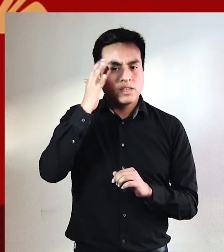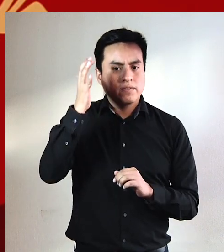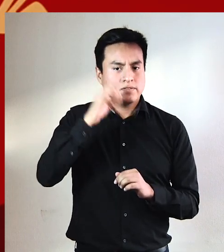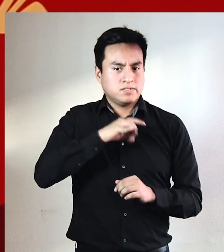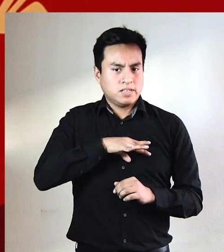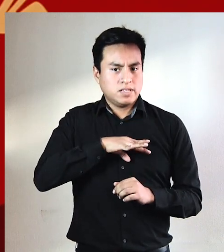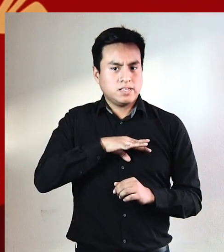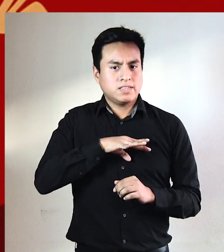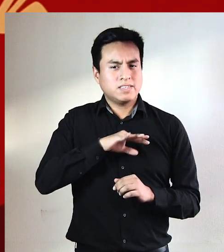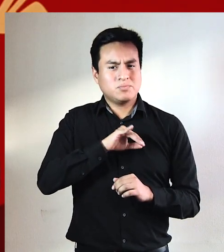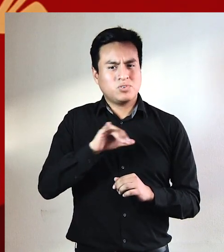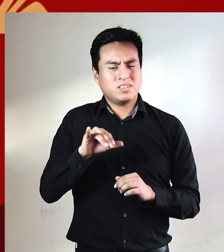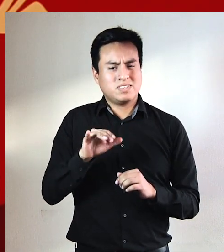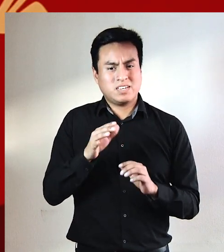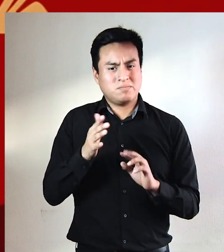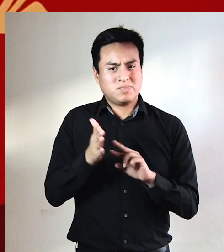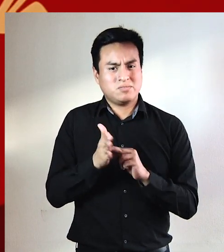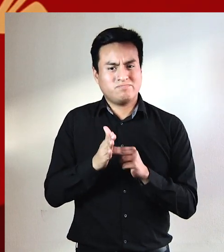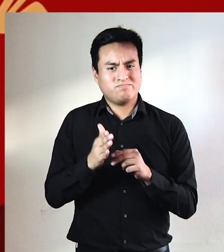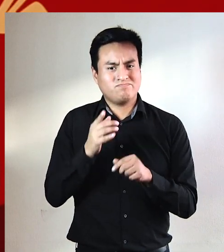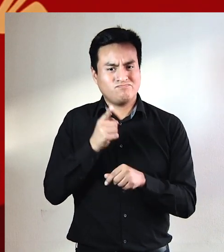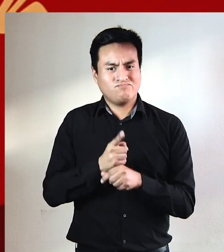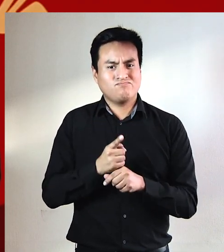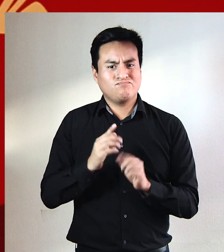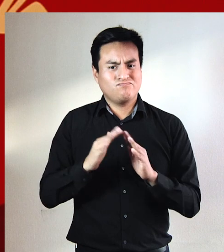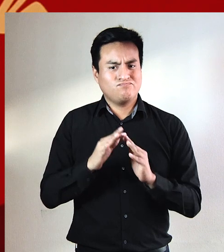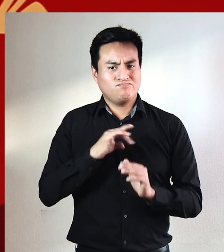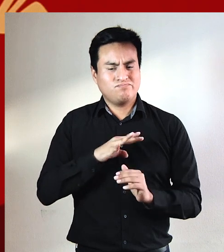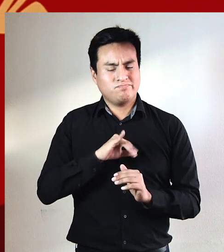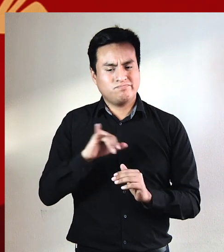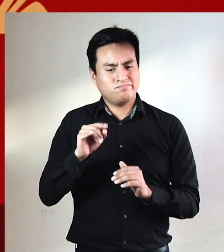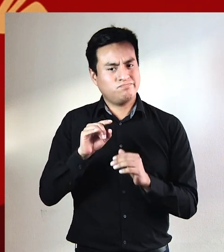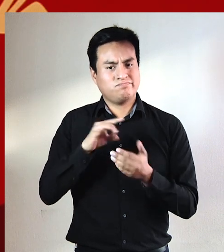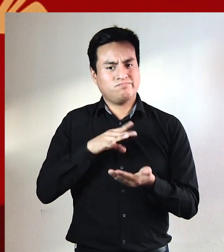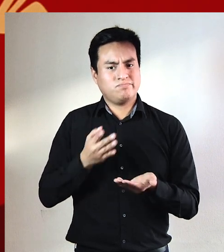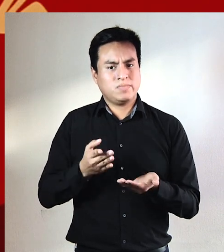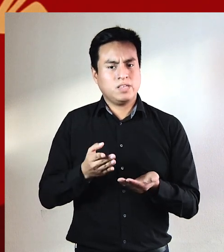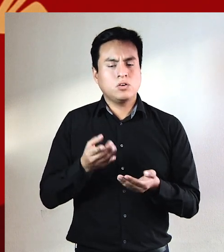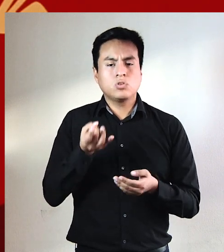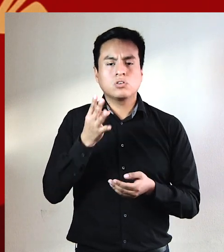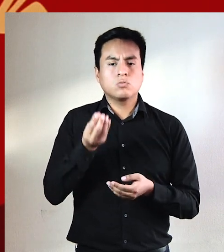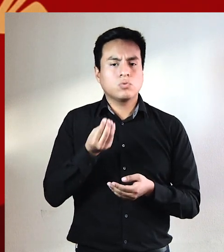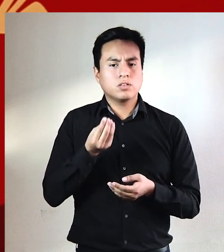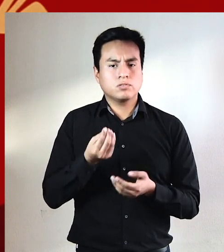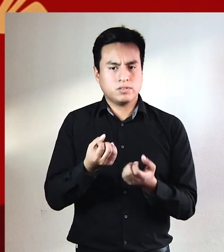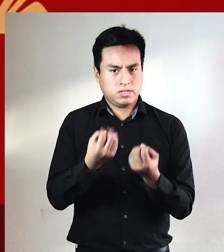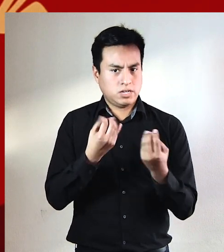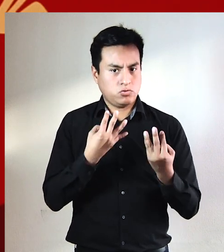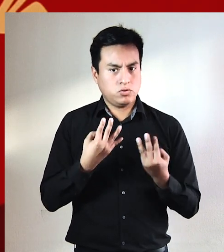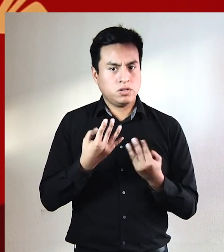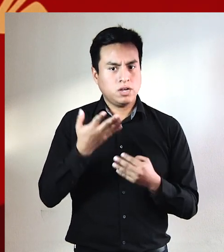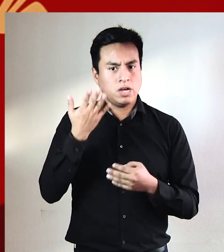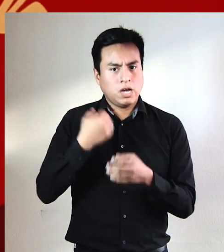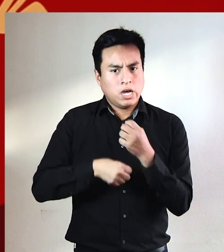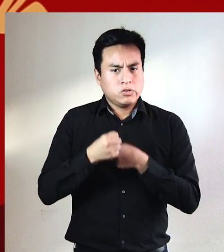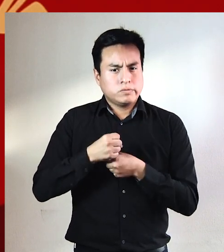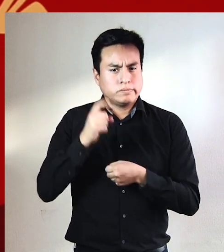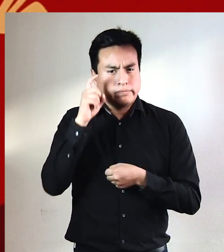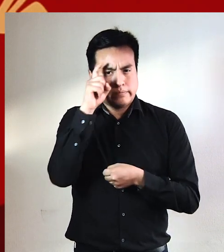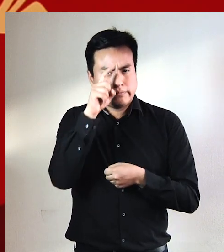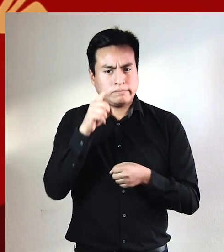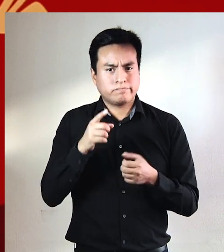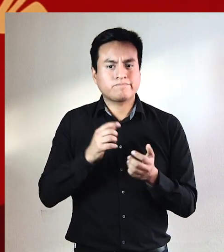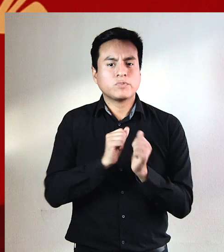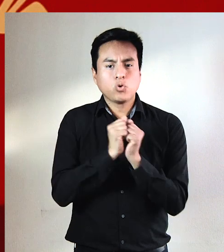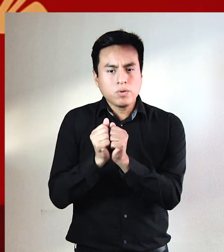lo que imaginé que sería Chile después del terrible paso de la dictadura es lo que ha sido Chile. Lo único bueno que nos enseñaron esos años feroces,